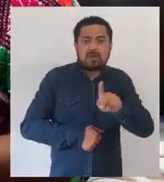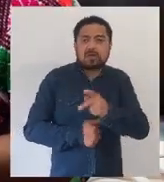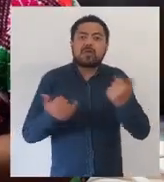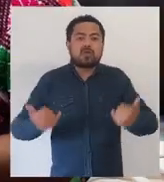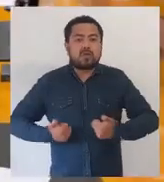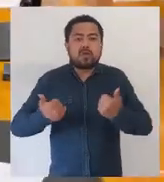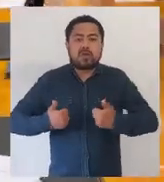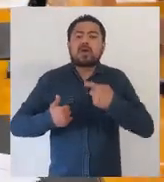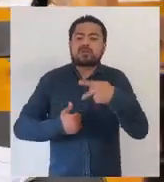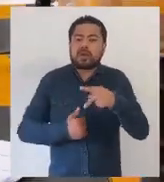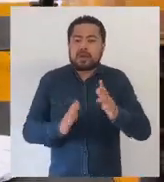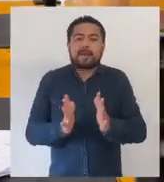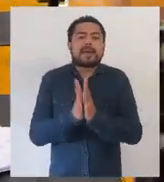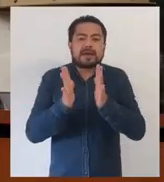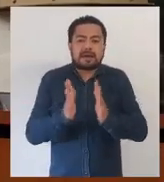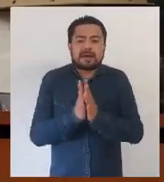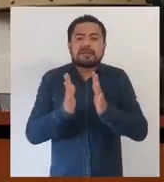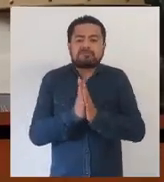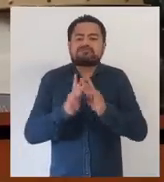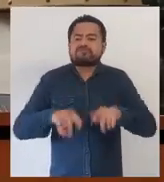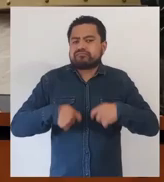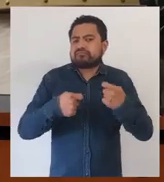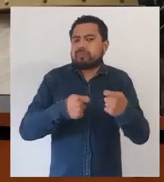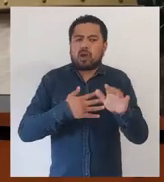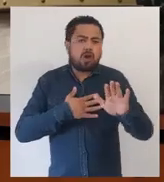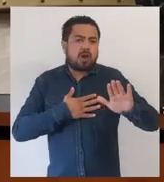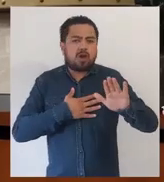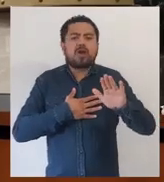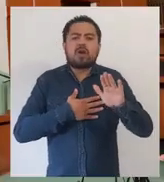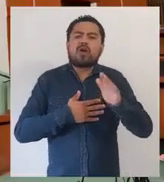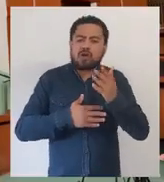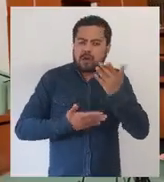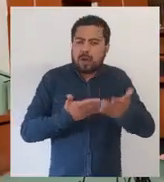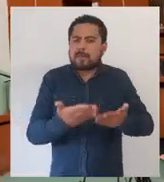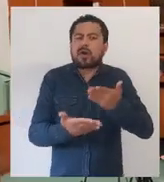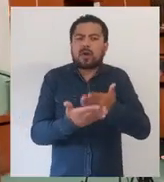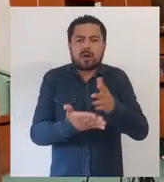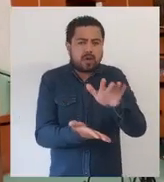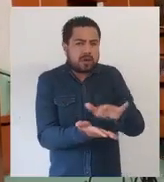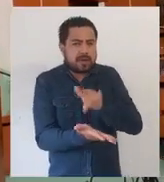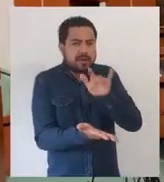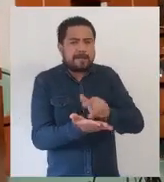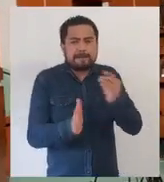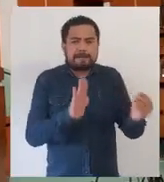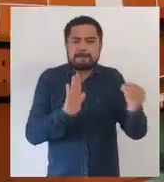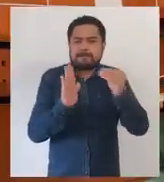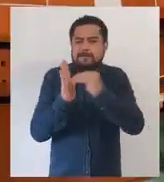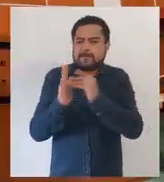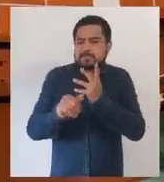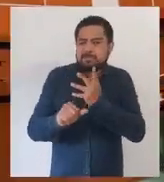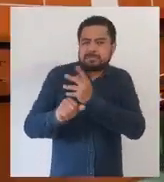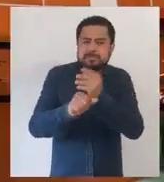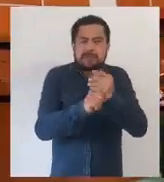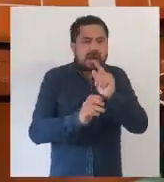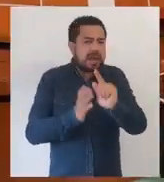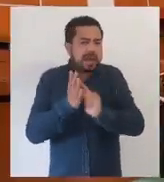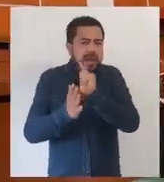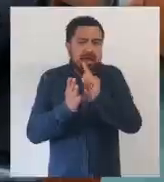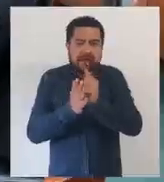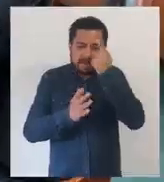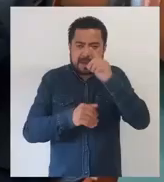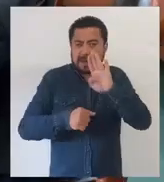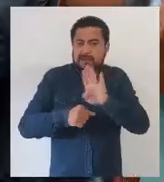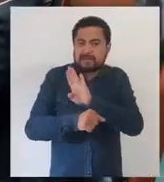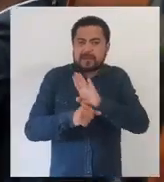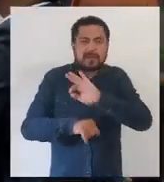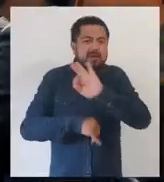a las y los jóvenes por su participación y le reiteraron el compromiso de retomar sus propuestas y plasmarlas en la adecuación del marco legal